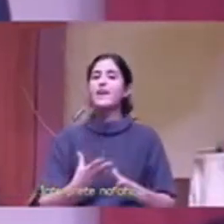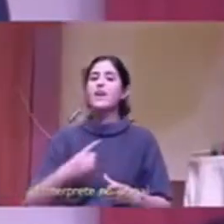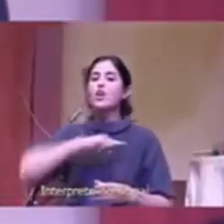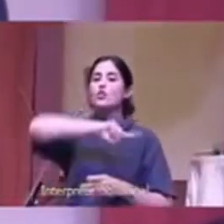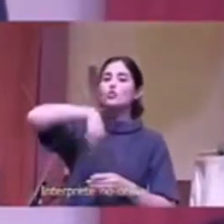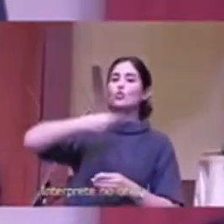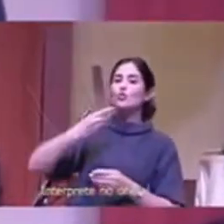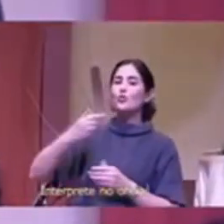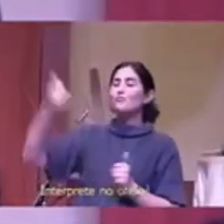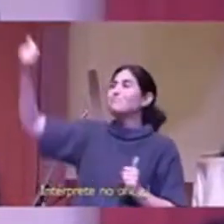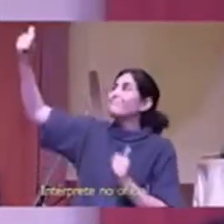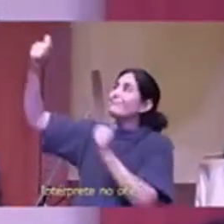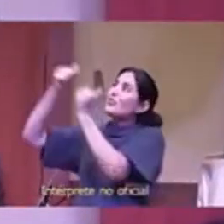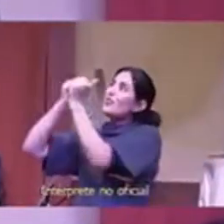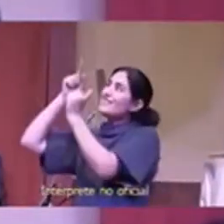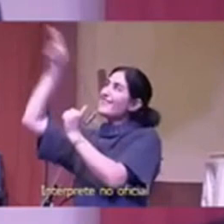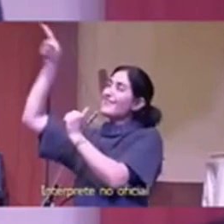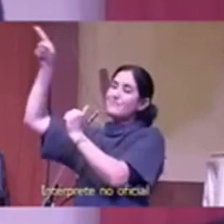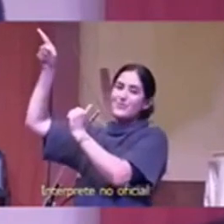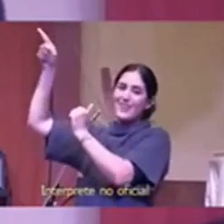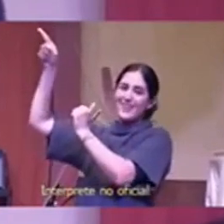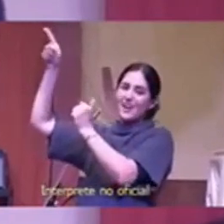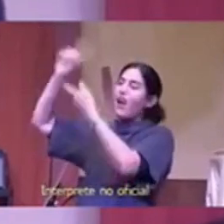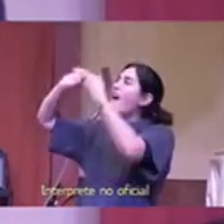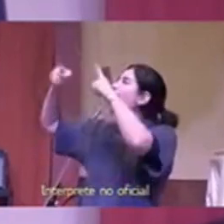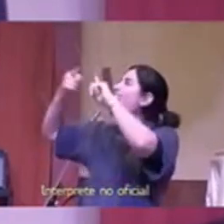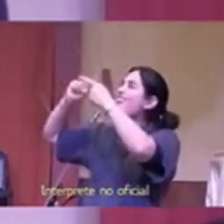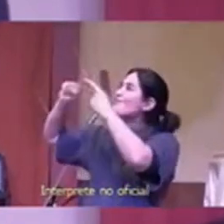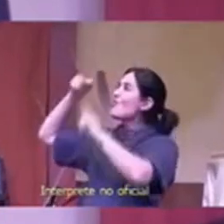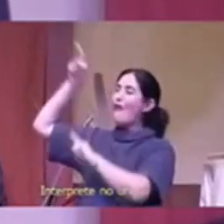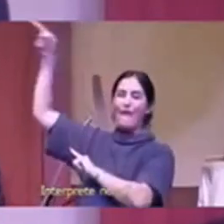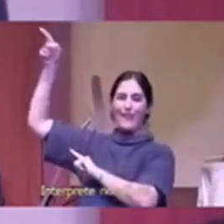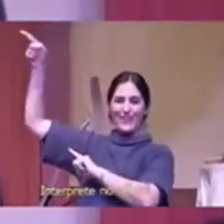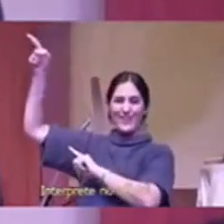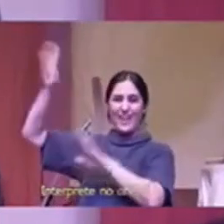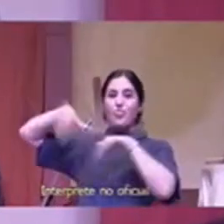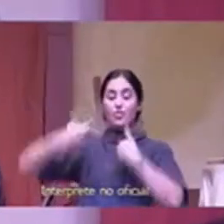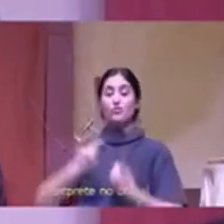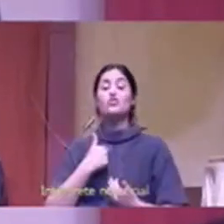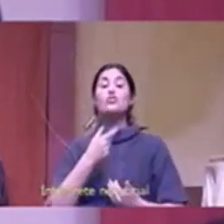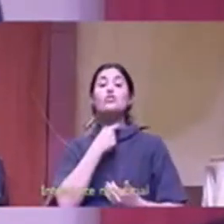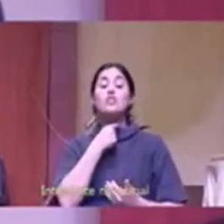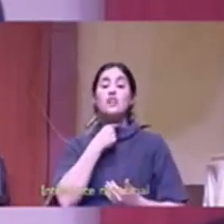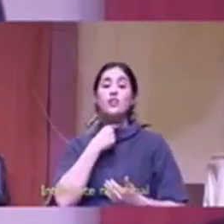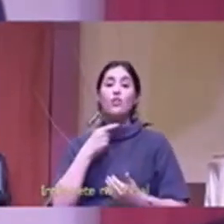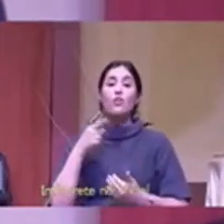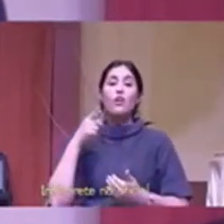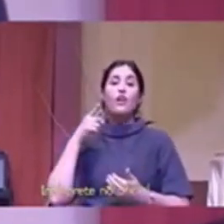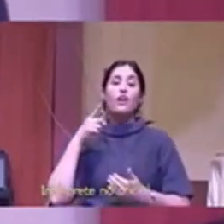yo oro para que esta persona te pueda aceptar hoy que quienes te conozcan